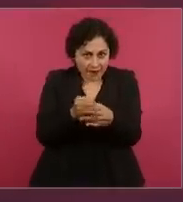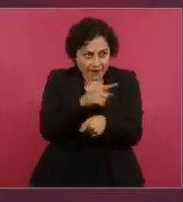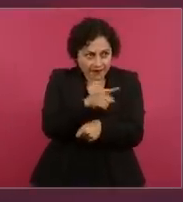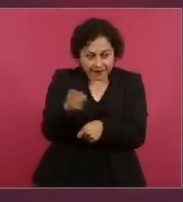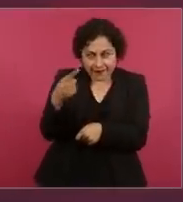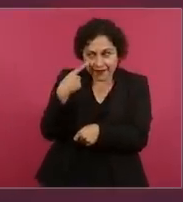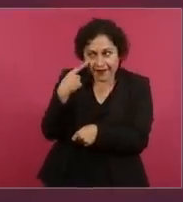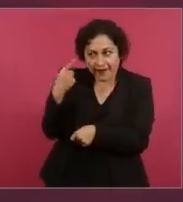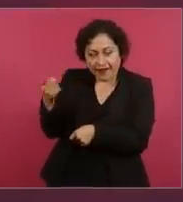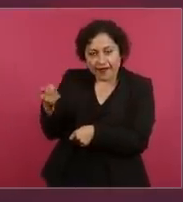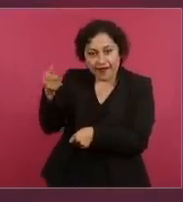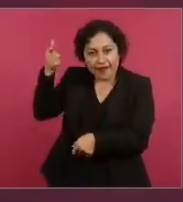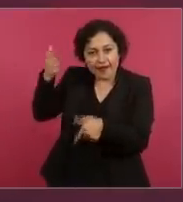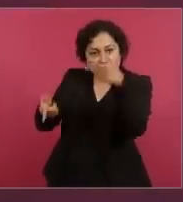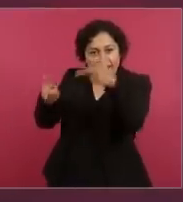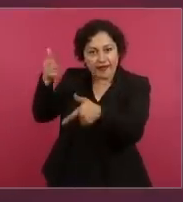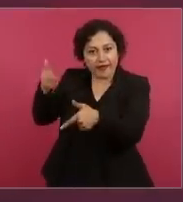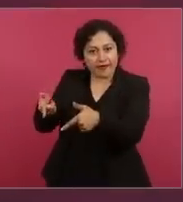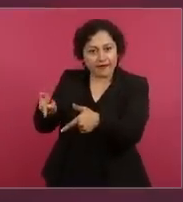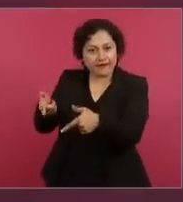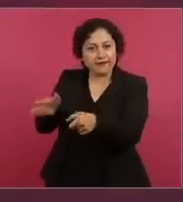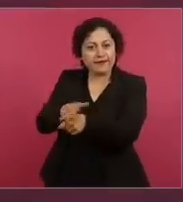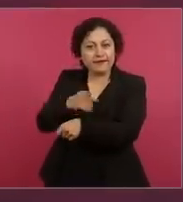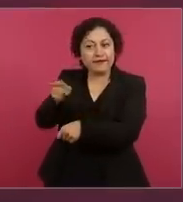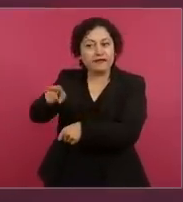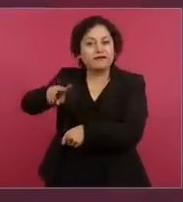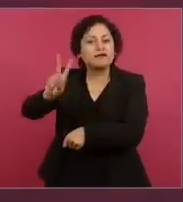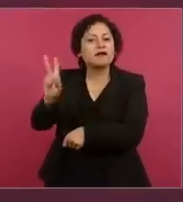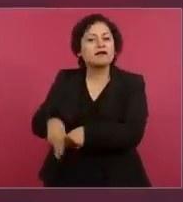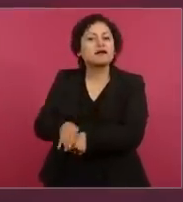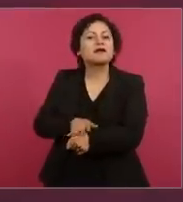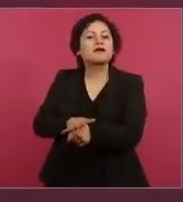al bloque conservador.